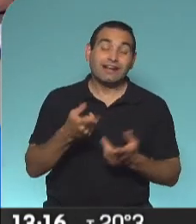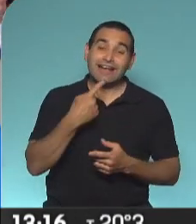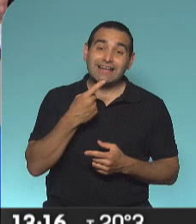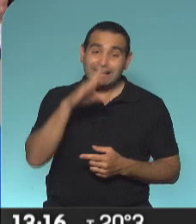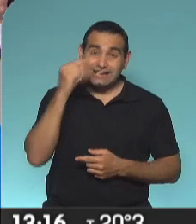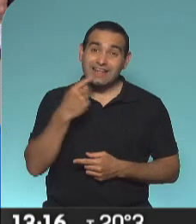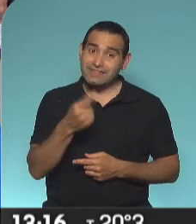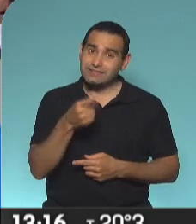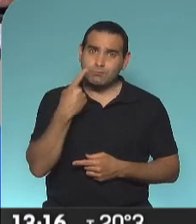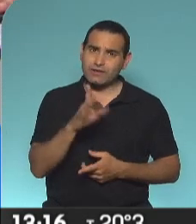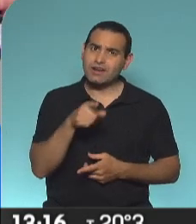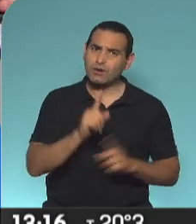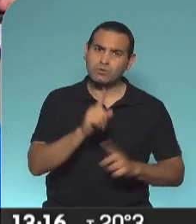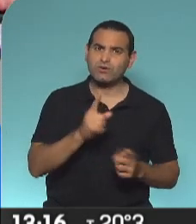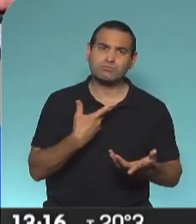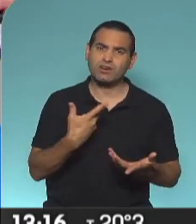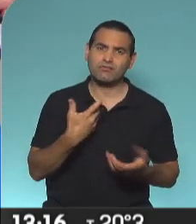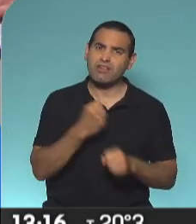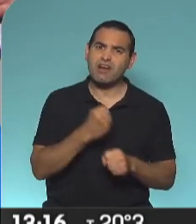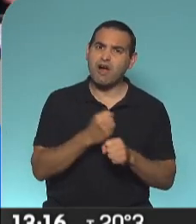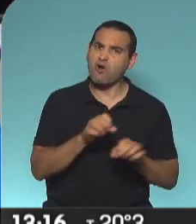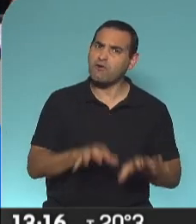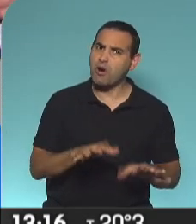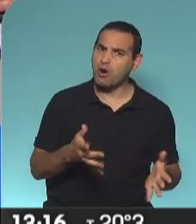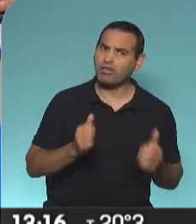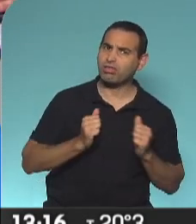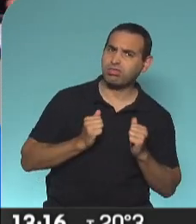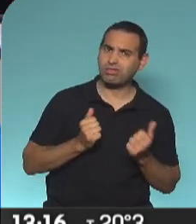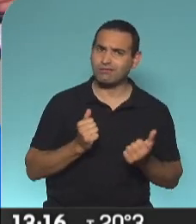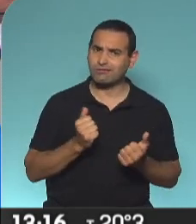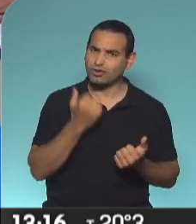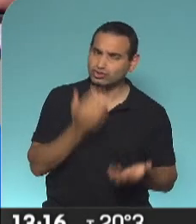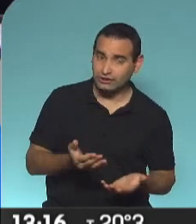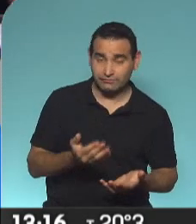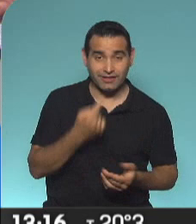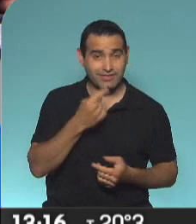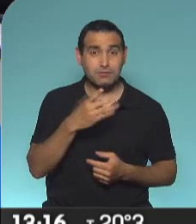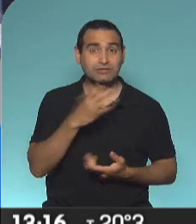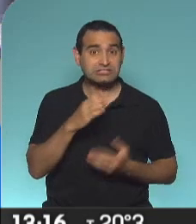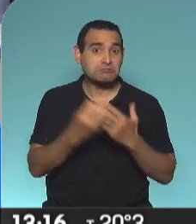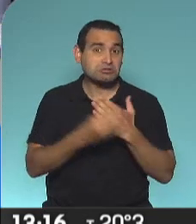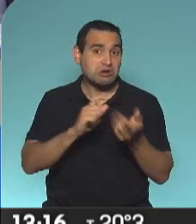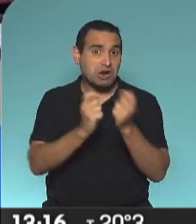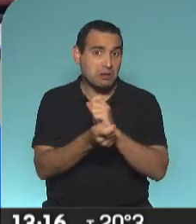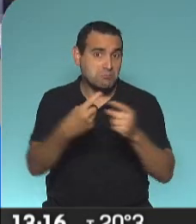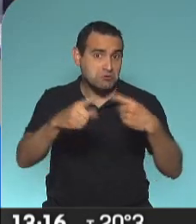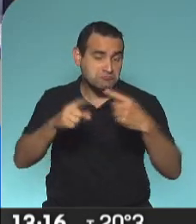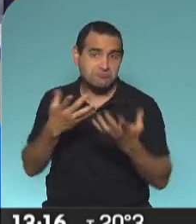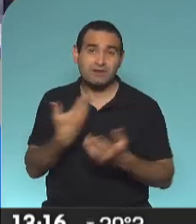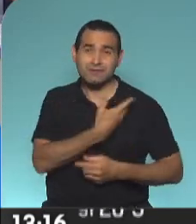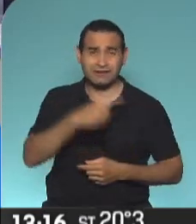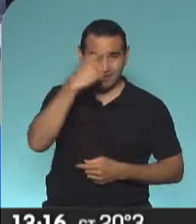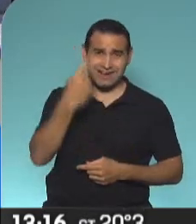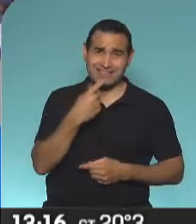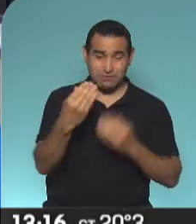Kirchner está marcando algo. Habrá que ver si eso más adelante termina siendo un cambio de gabinete o no. Alberto Fernández rechazó cualquier